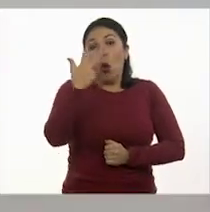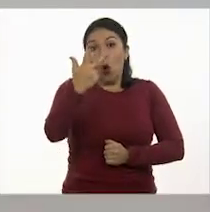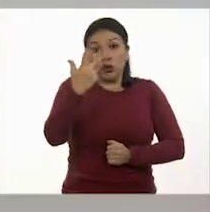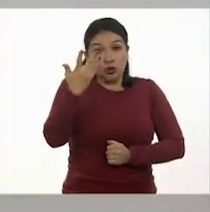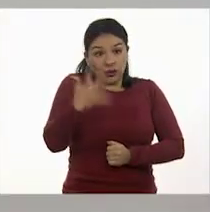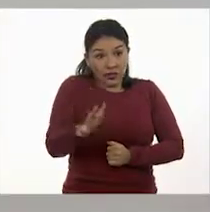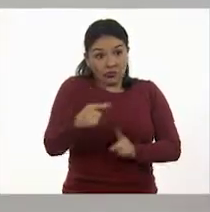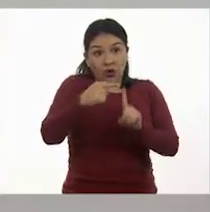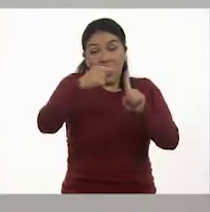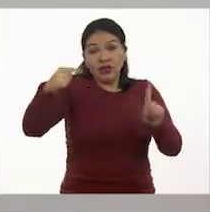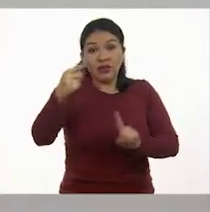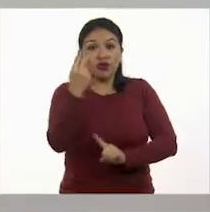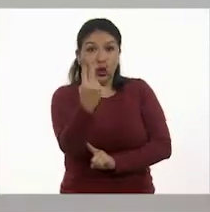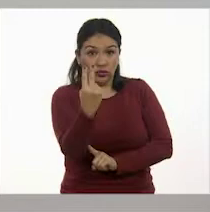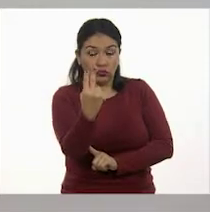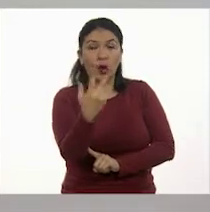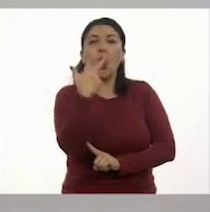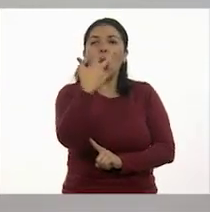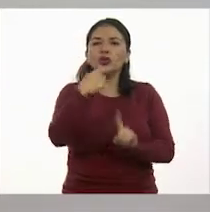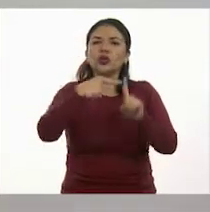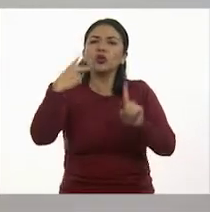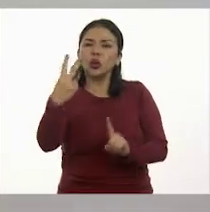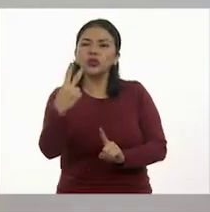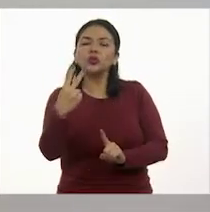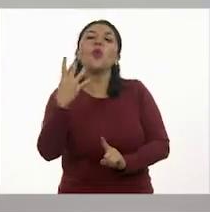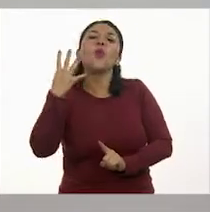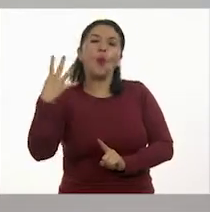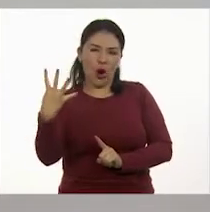Entre dos. Ocho entre dos. Cuatro.